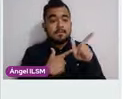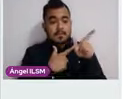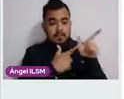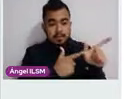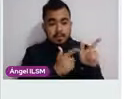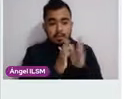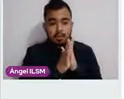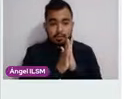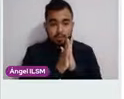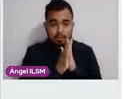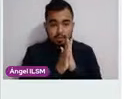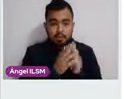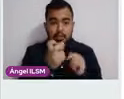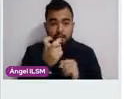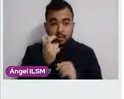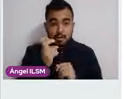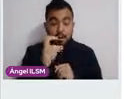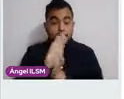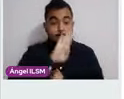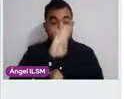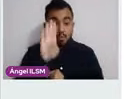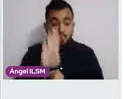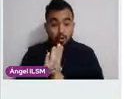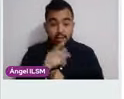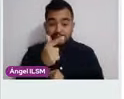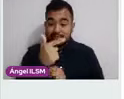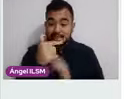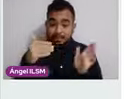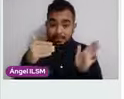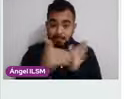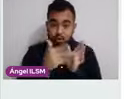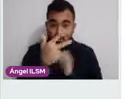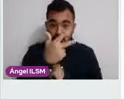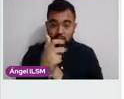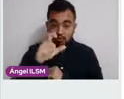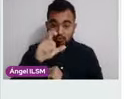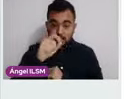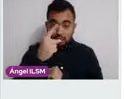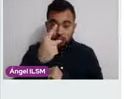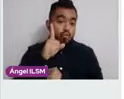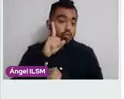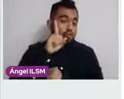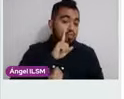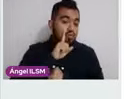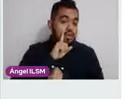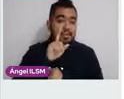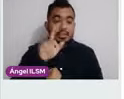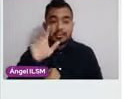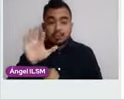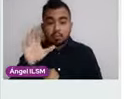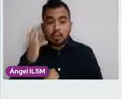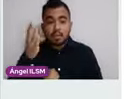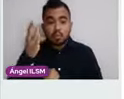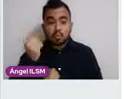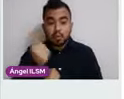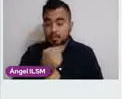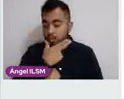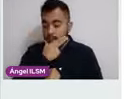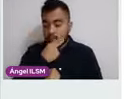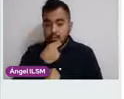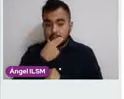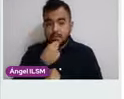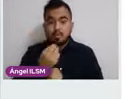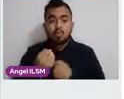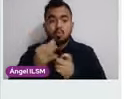De estas muertes, 7 mil 821 fueron mujeres y 59 fueron hombres. La tasa de defunción.